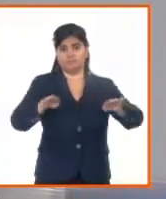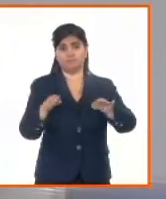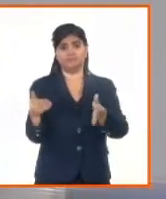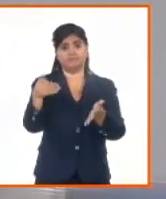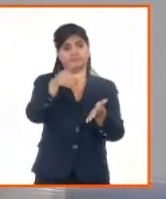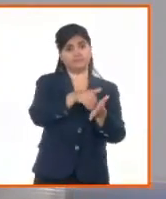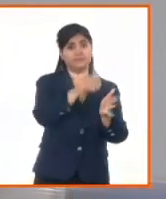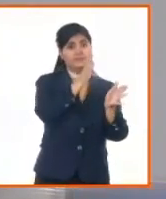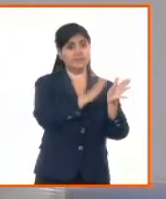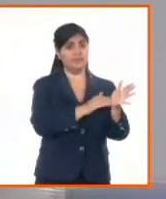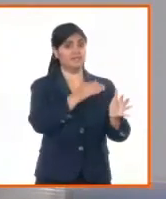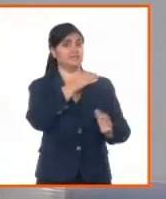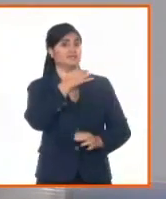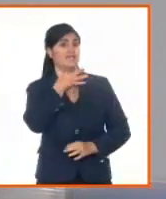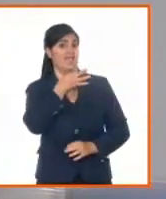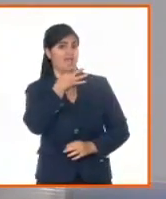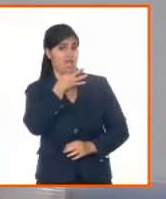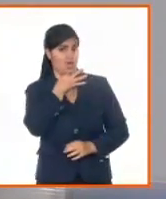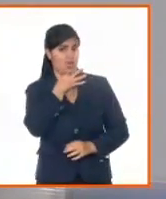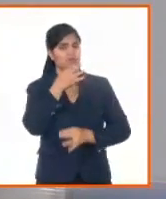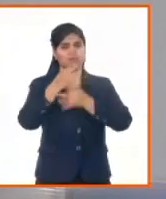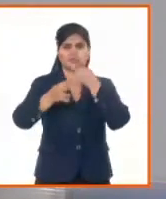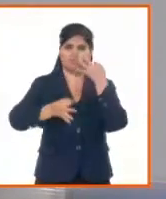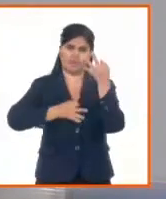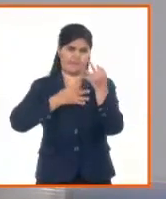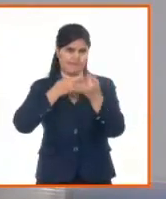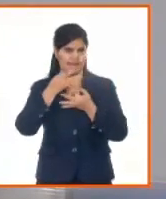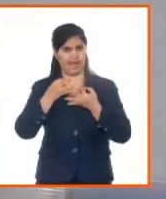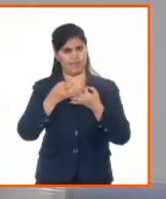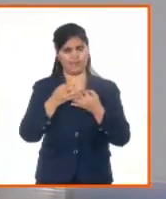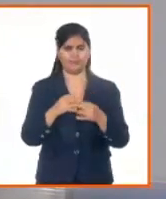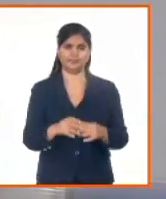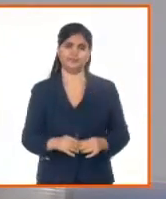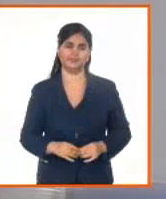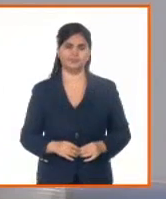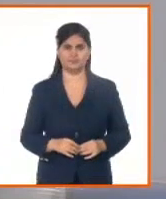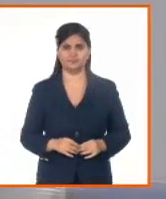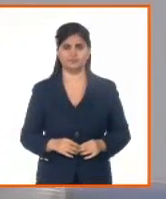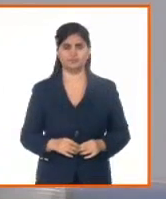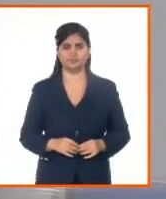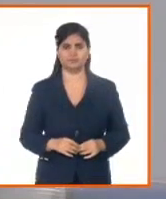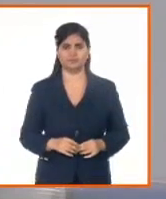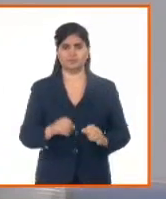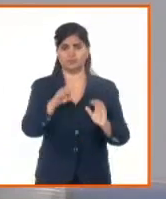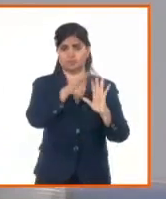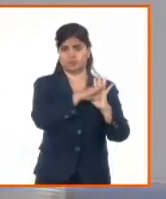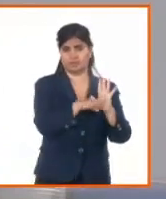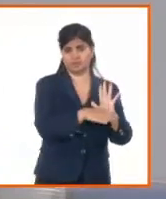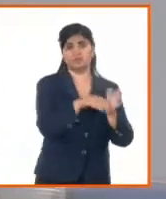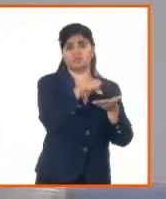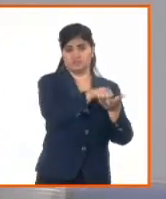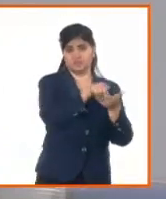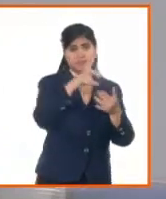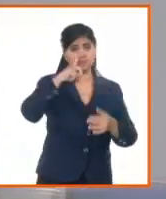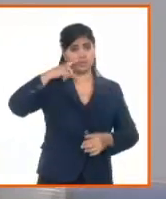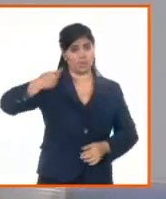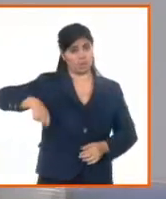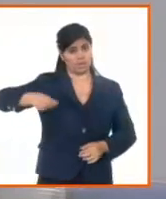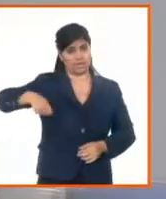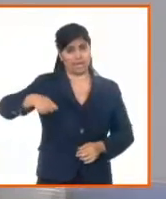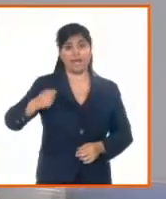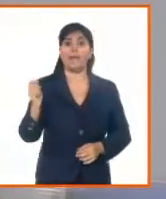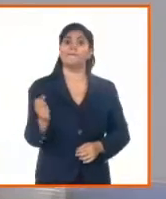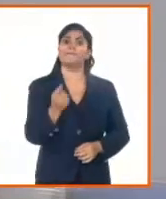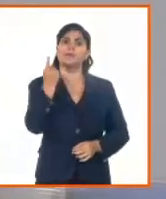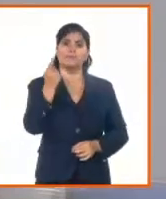de enero. Y nosotros decíamos, en la actividad notarial, es la primera vez, yo creo, que en la